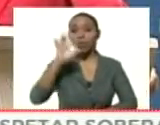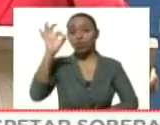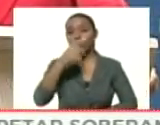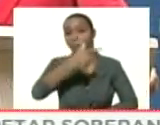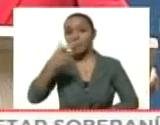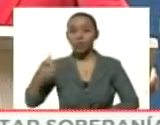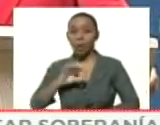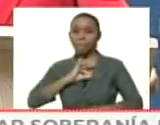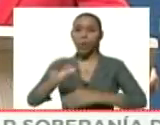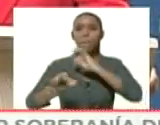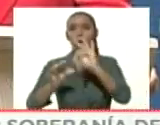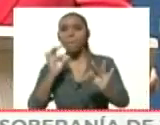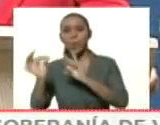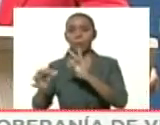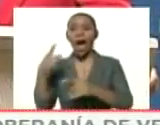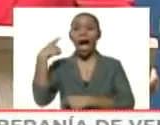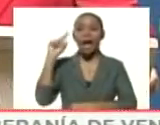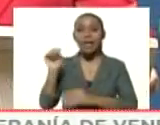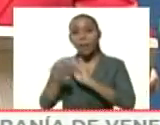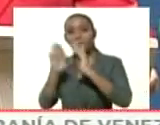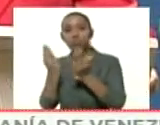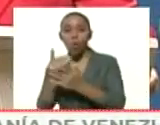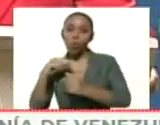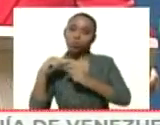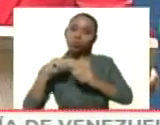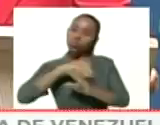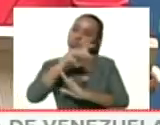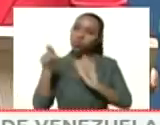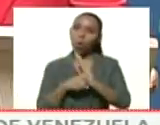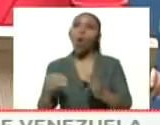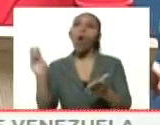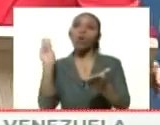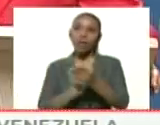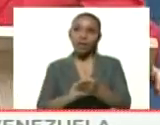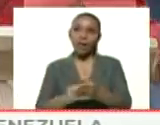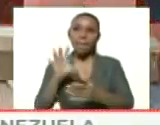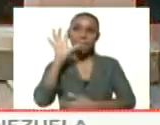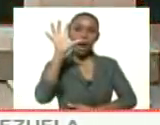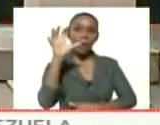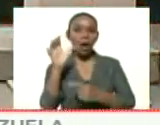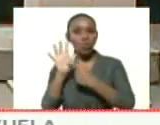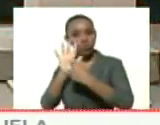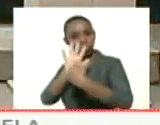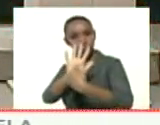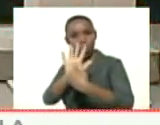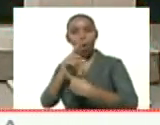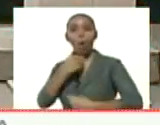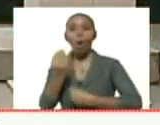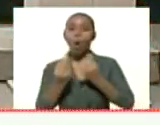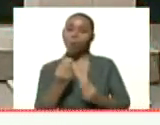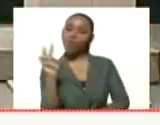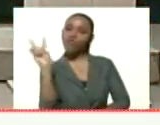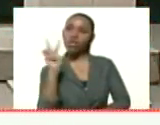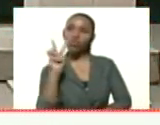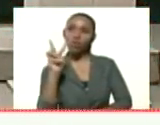casos de contagio que hay en el planeta entero. Por favor, vuelvan al mapa. Porque yo quiero mostrar cómo Venezuela,